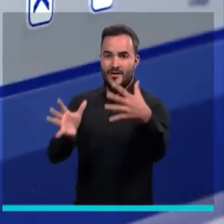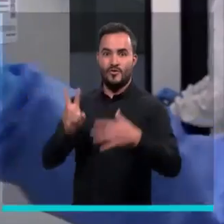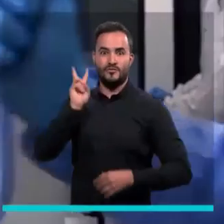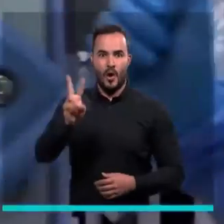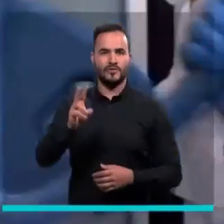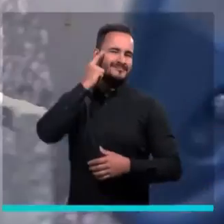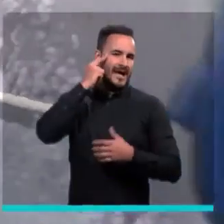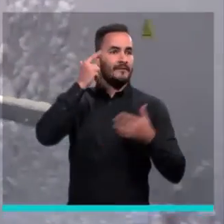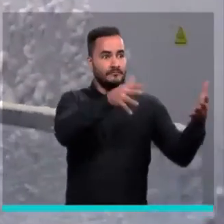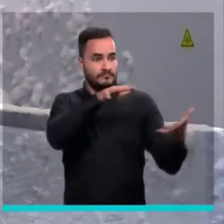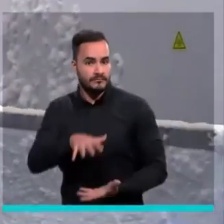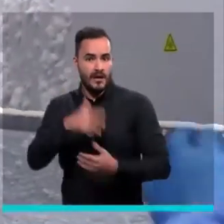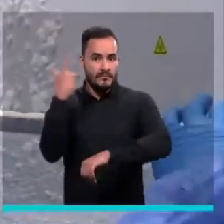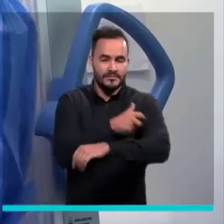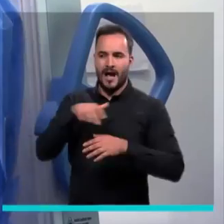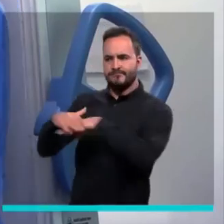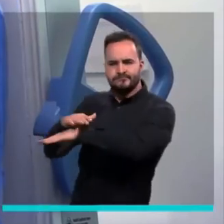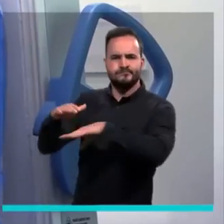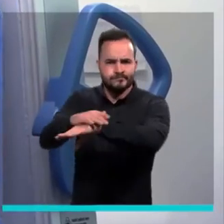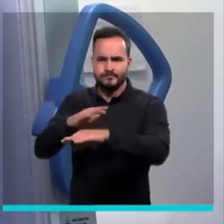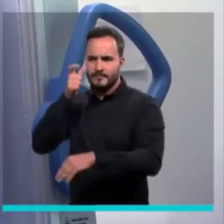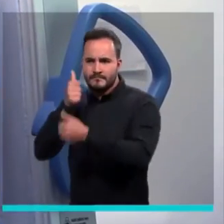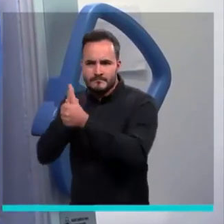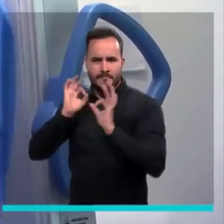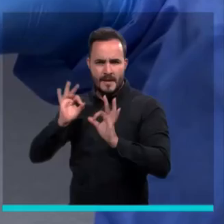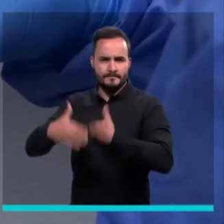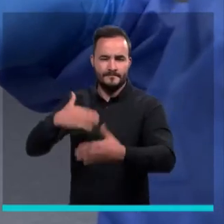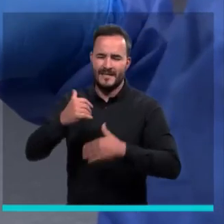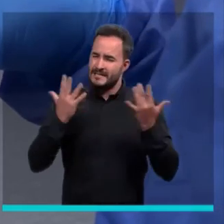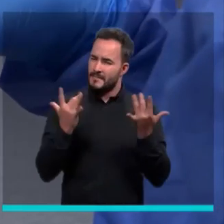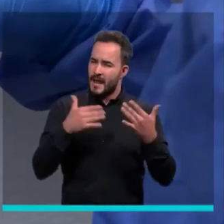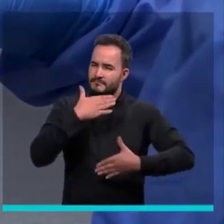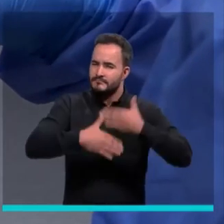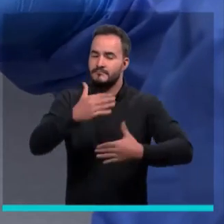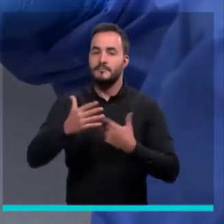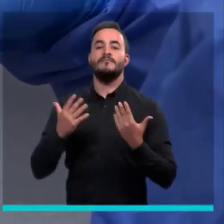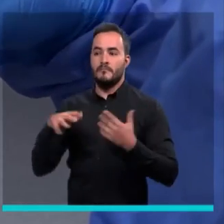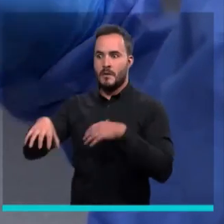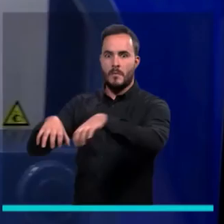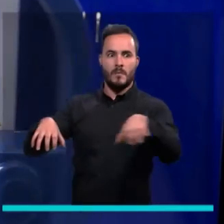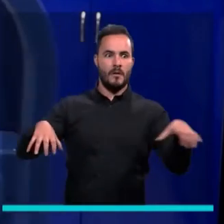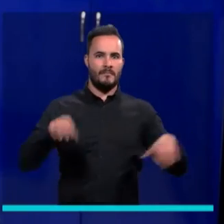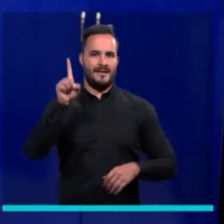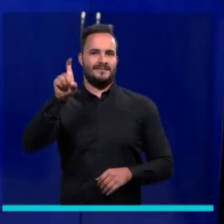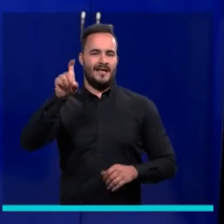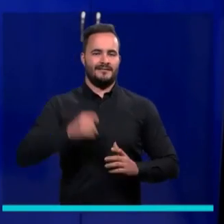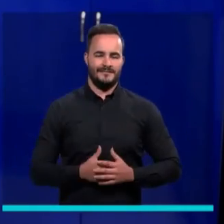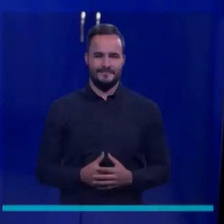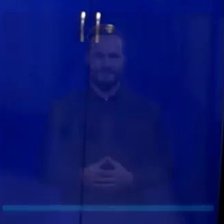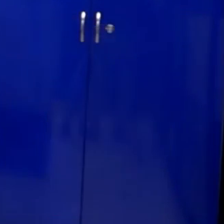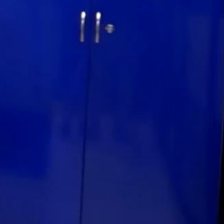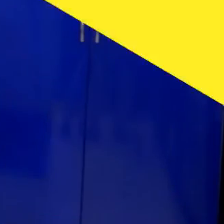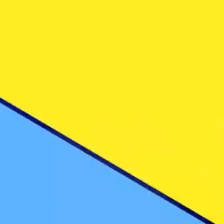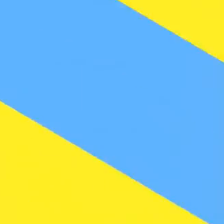ultracongeladores para la refrigeración y custodia de las vacunas que llegan a la ciudad. Se proyecta contar en total con una red de seis